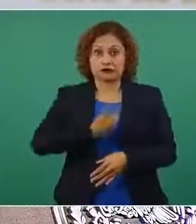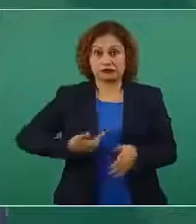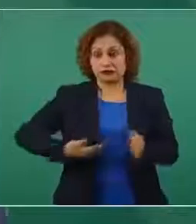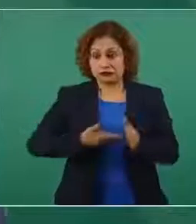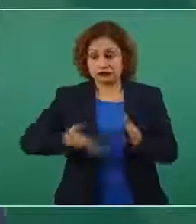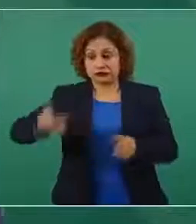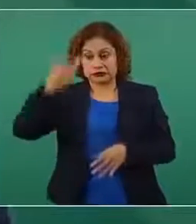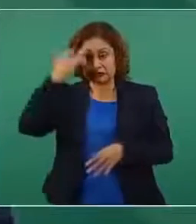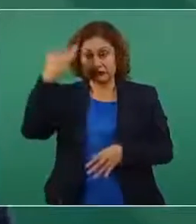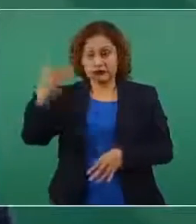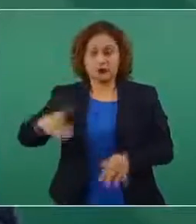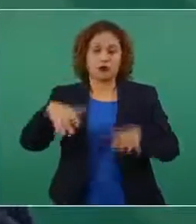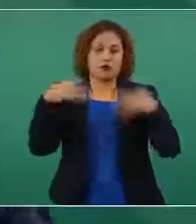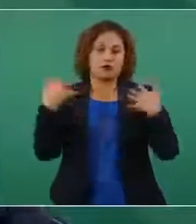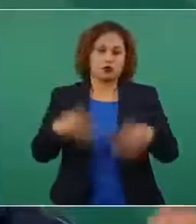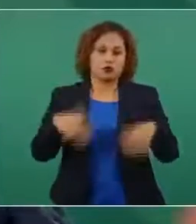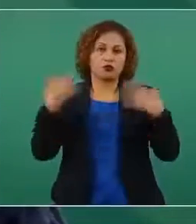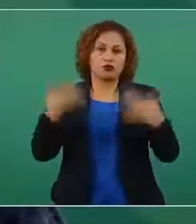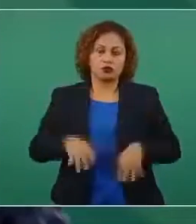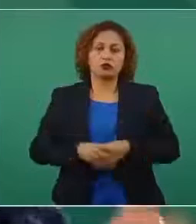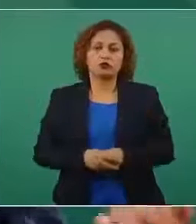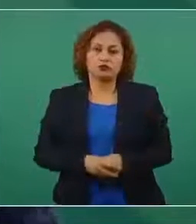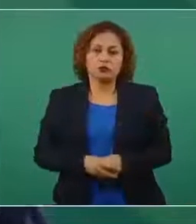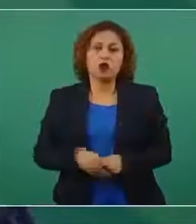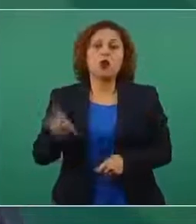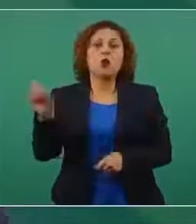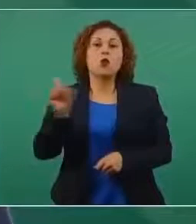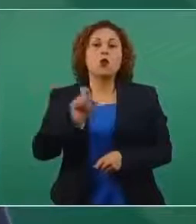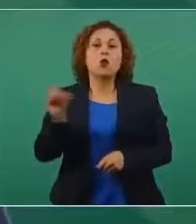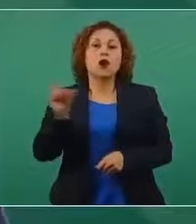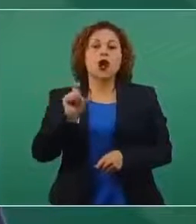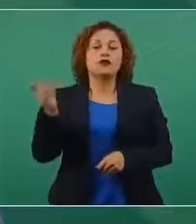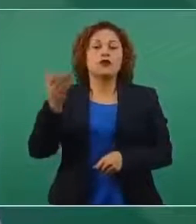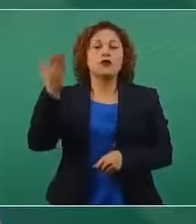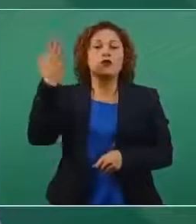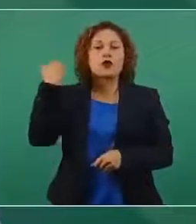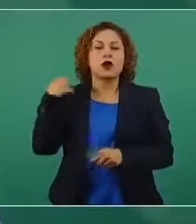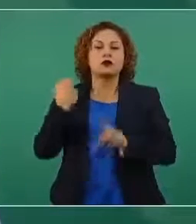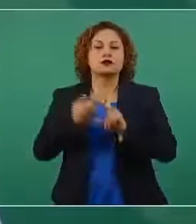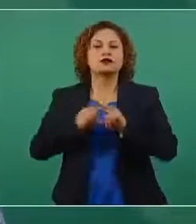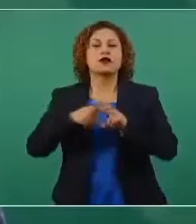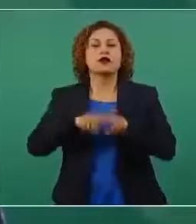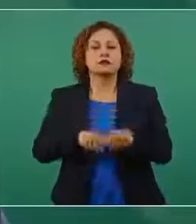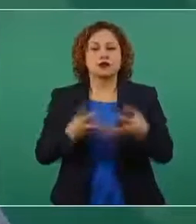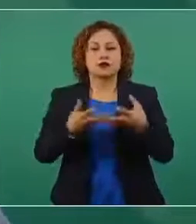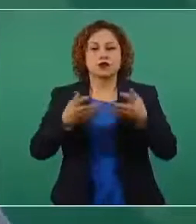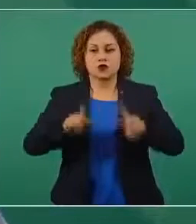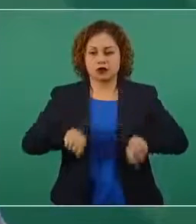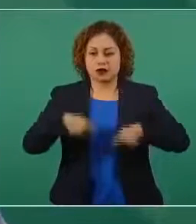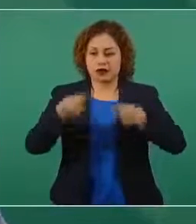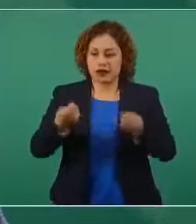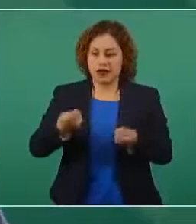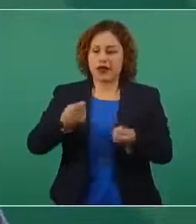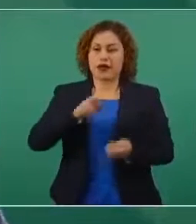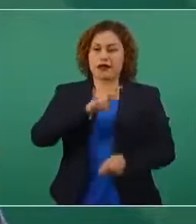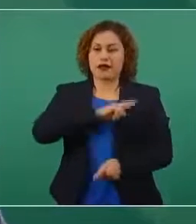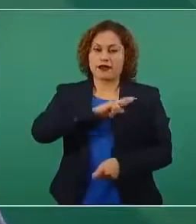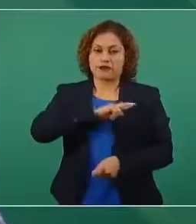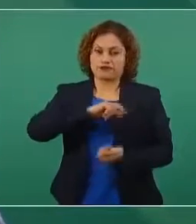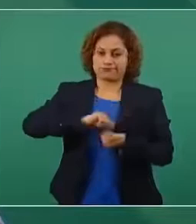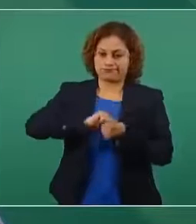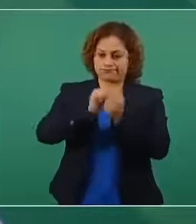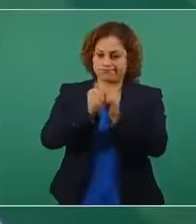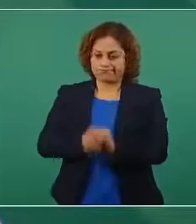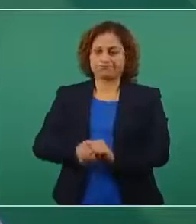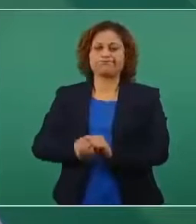a partir de que se privatizó la tierra se privatizó el ejido